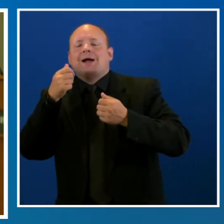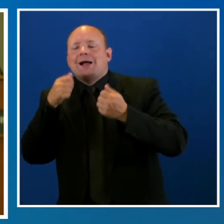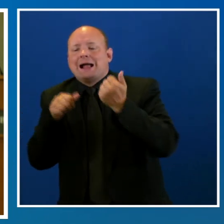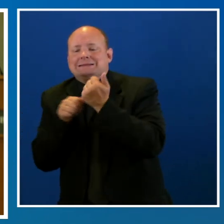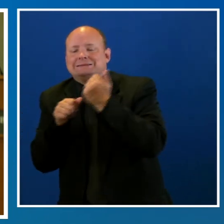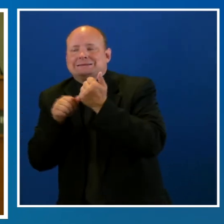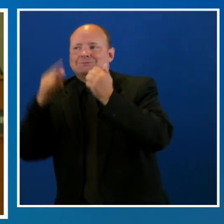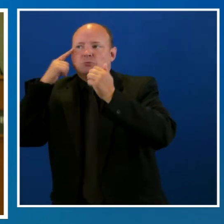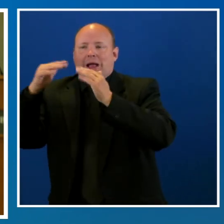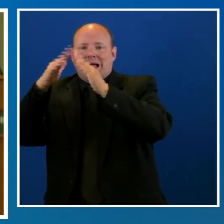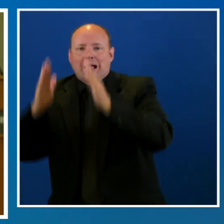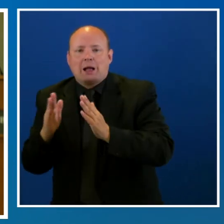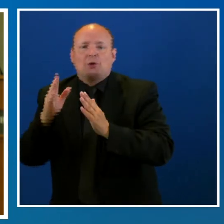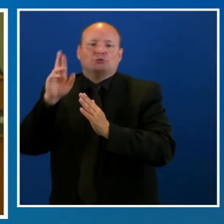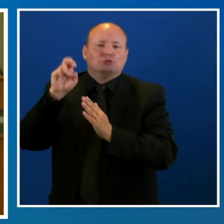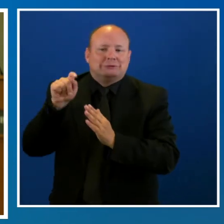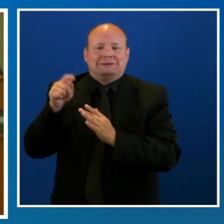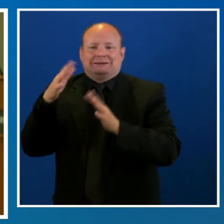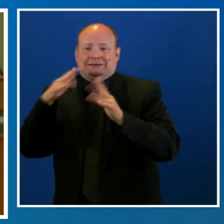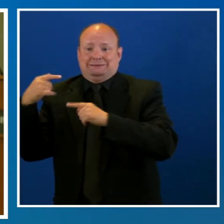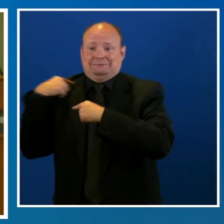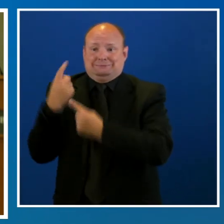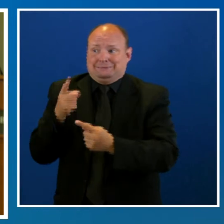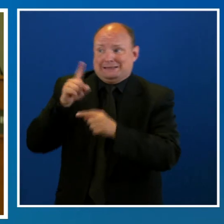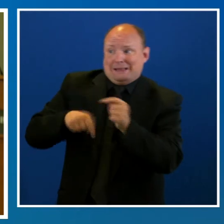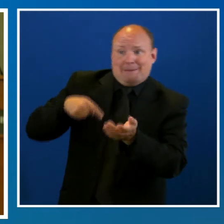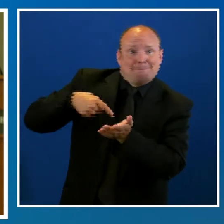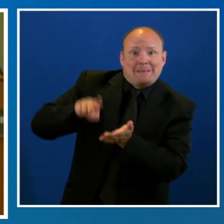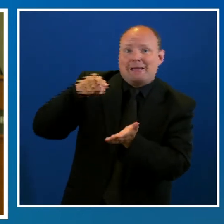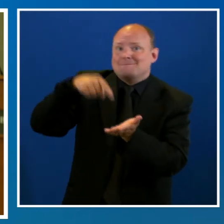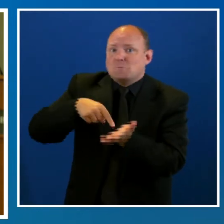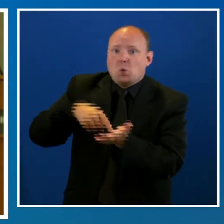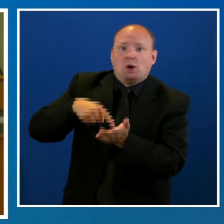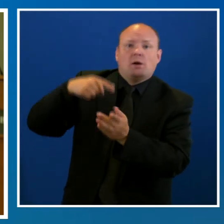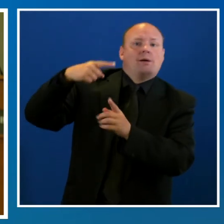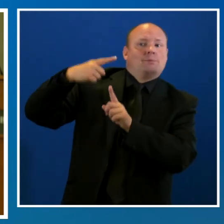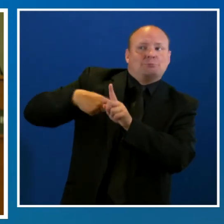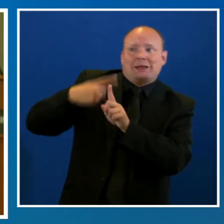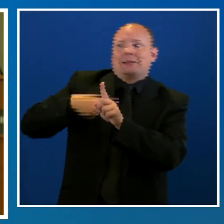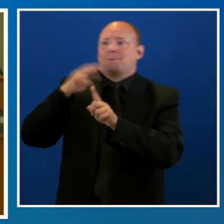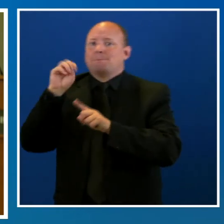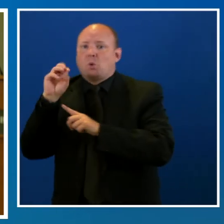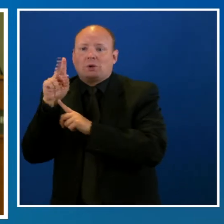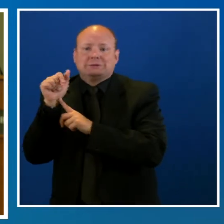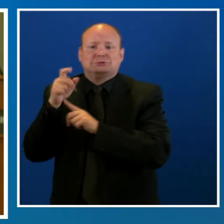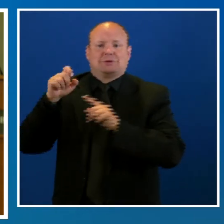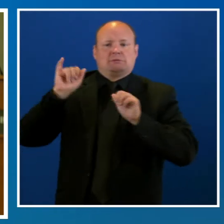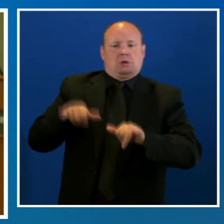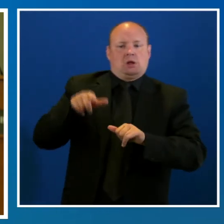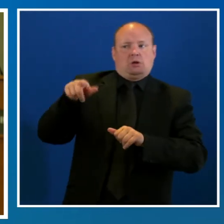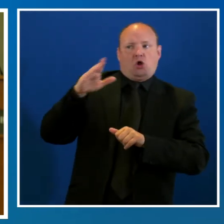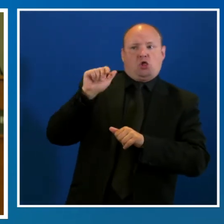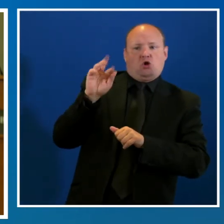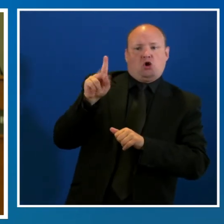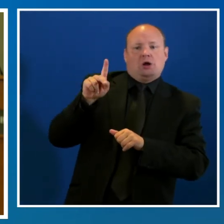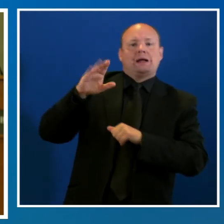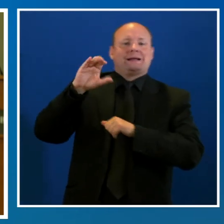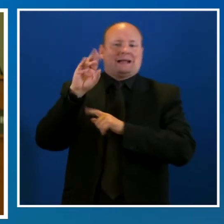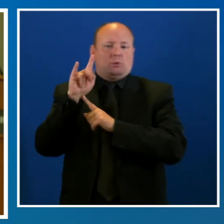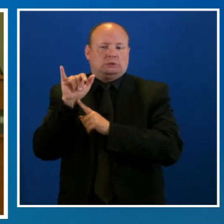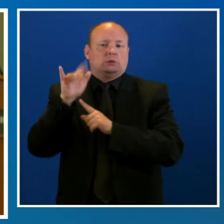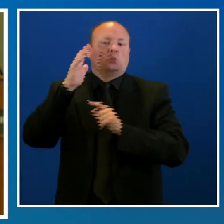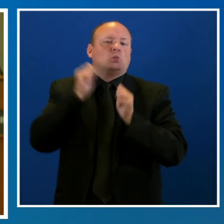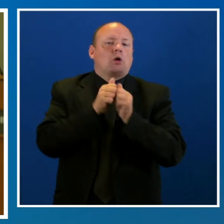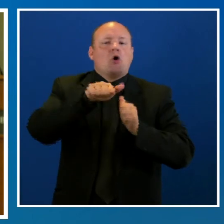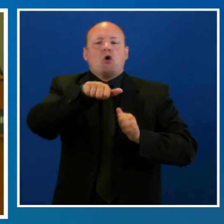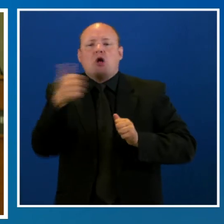estabilidad de la vivienda, para aquellos que no pudieron pagar el alquiler durante la pandemia. El condado de Clark, en asociación